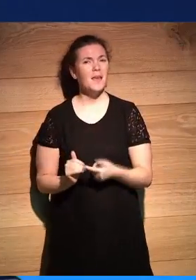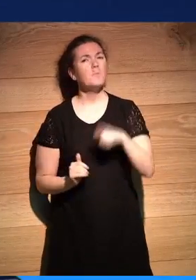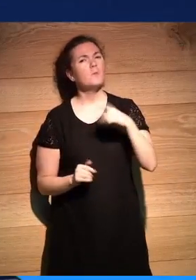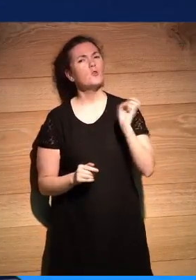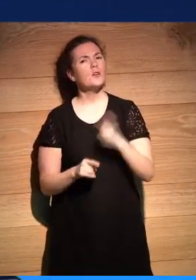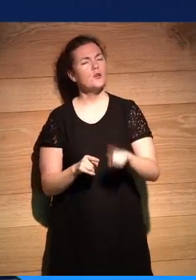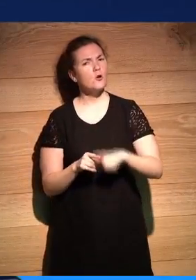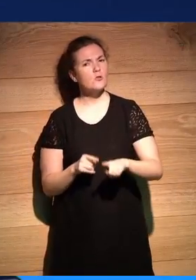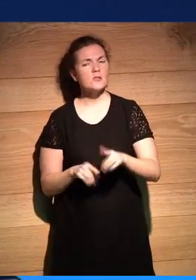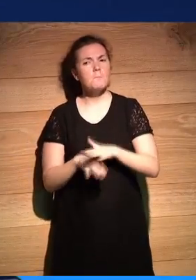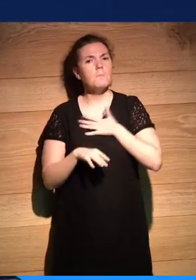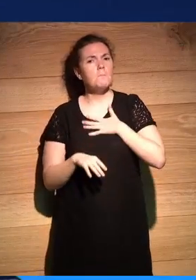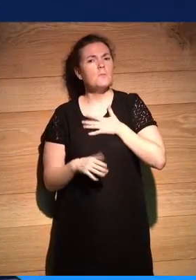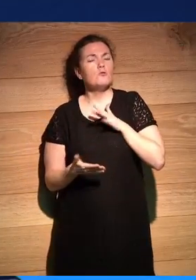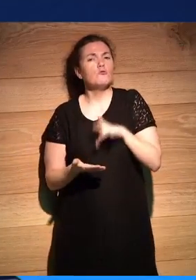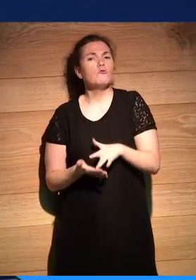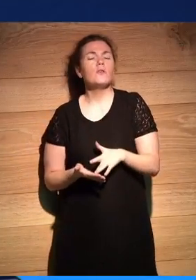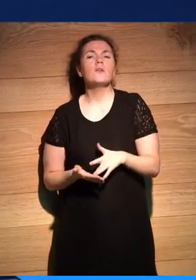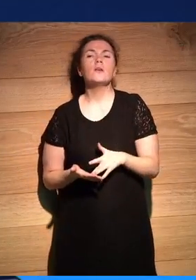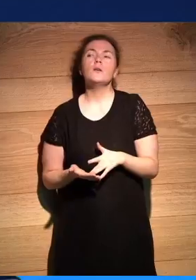de las cosas que me pasaron a mí decía bueno si eres un